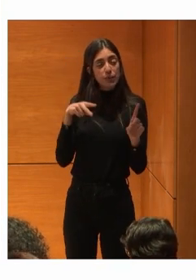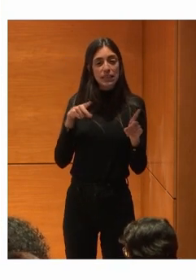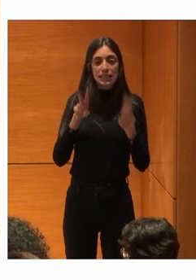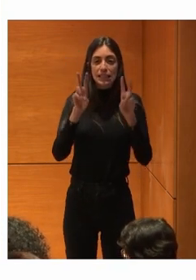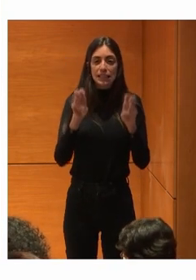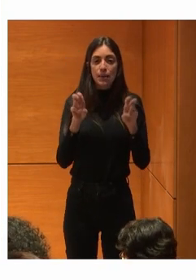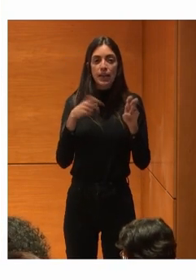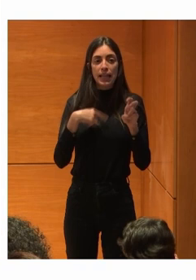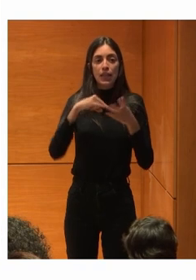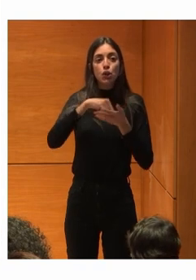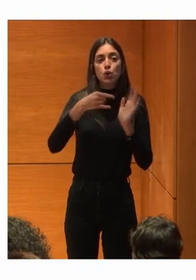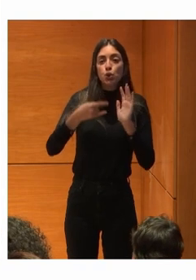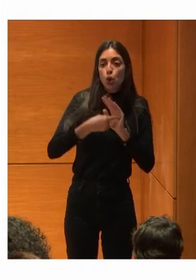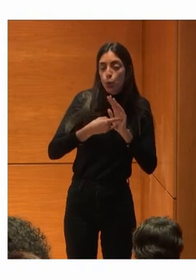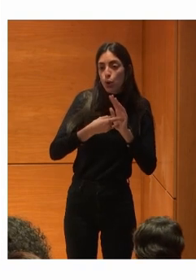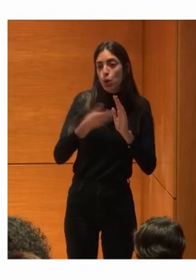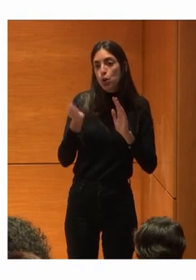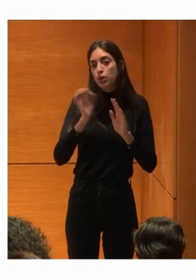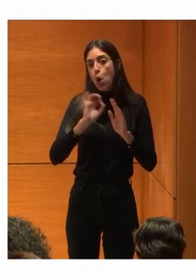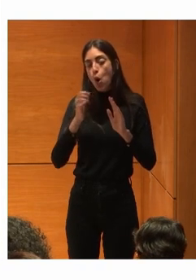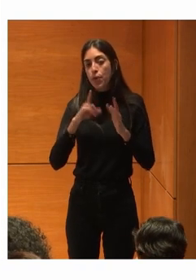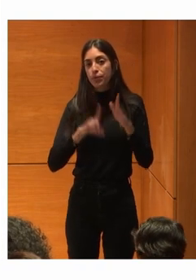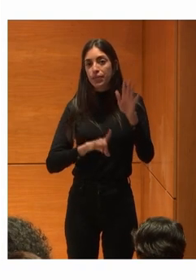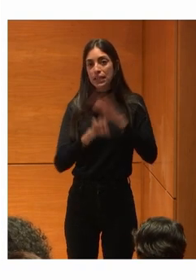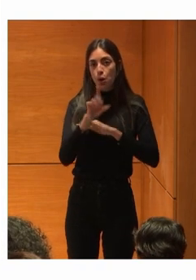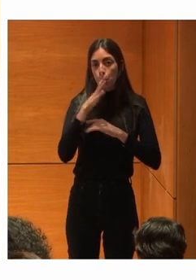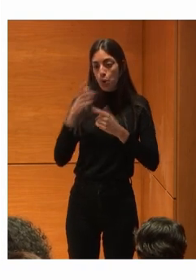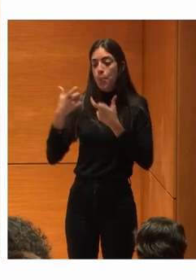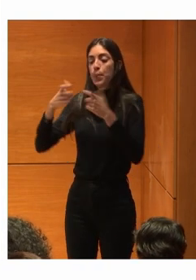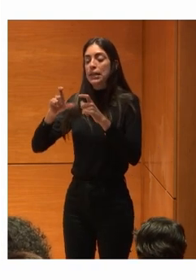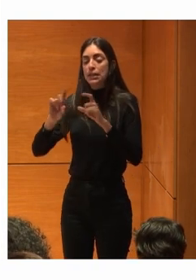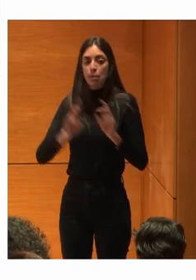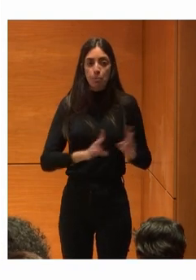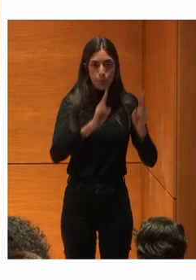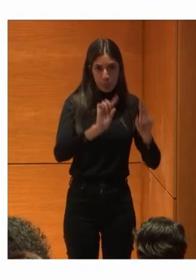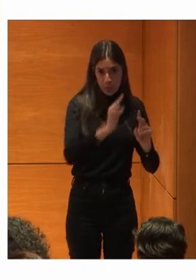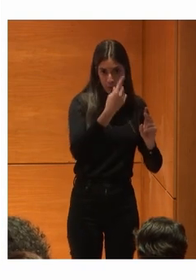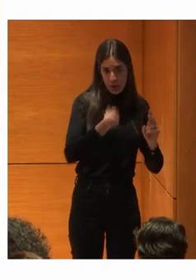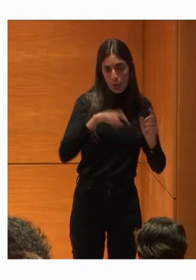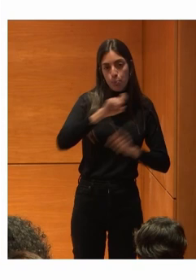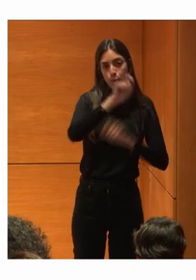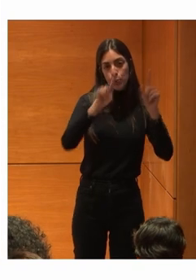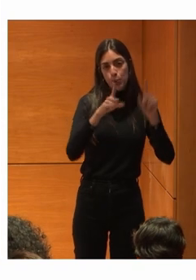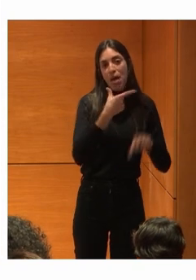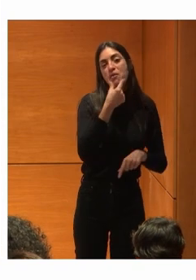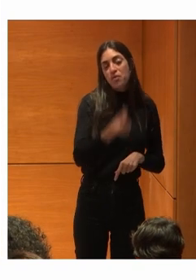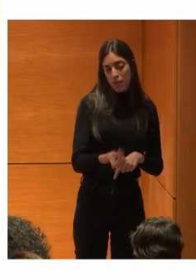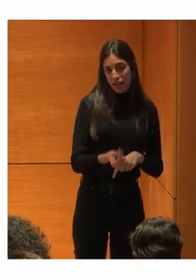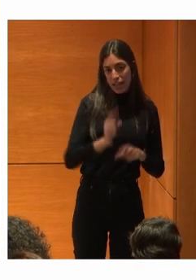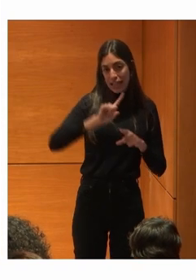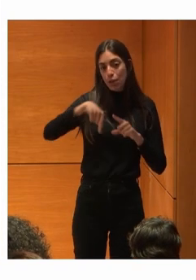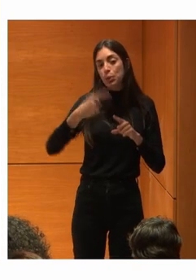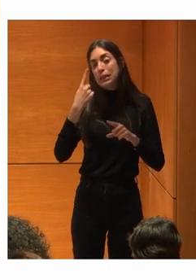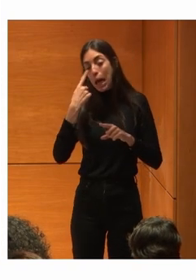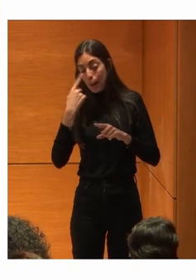De soluciones O de desarrollos Porque esa es la primera parte Que es la parte De las preguntas fáciles ¿No? Luego ya Entramos en otras